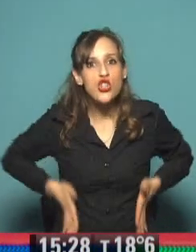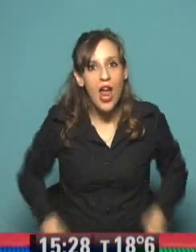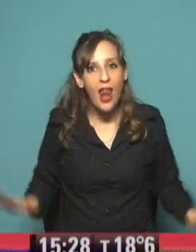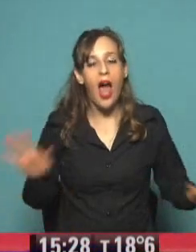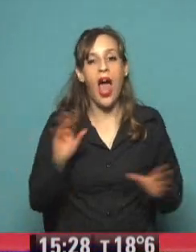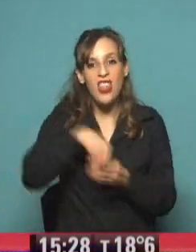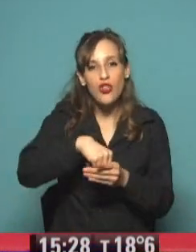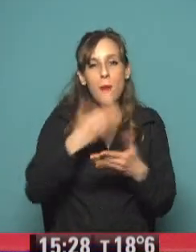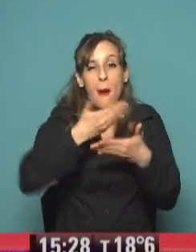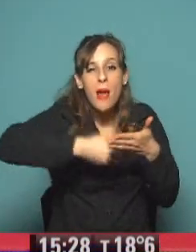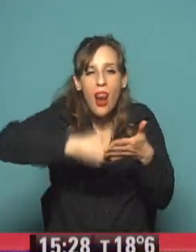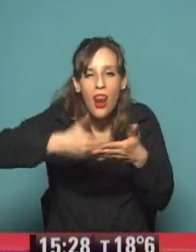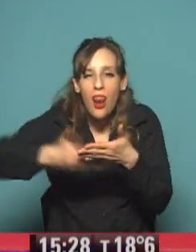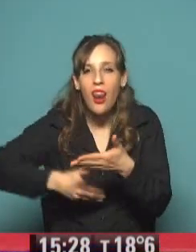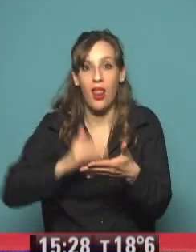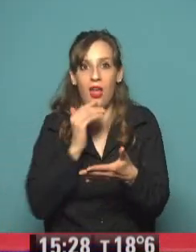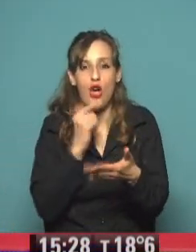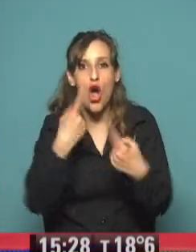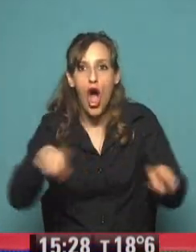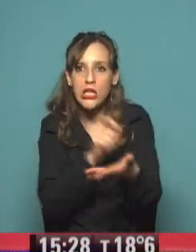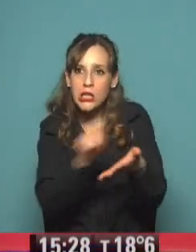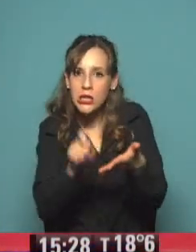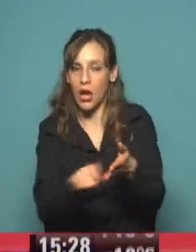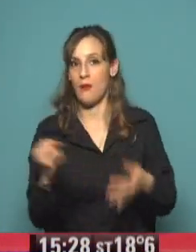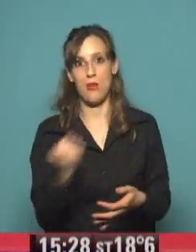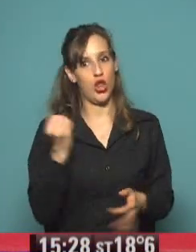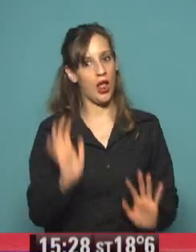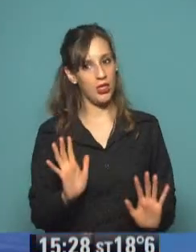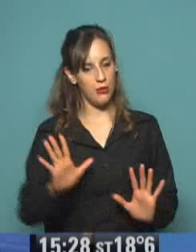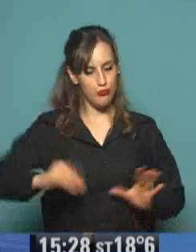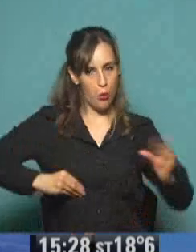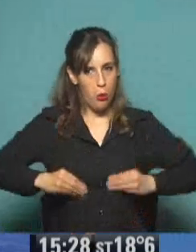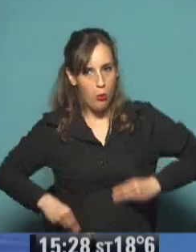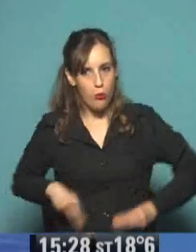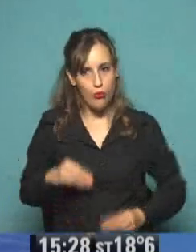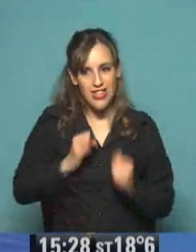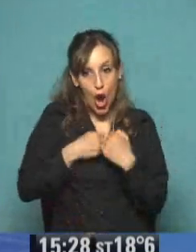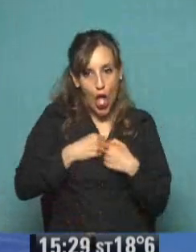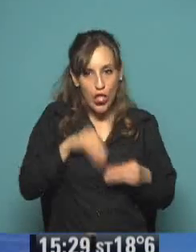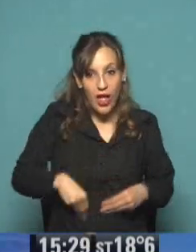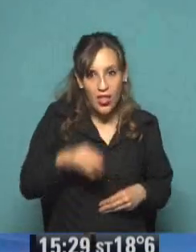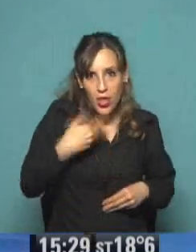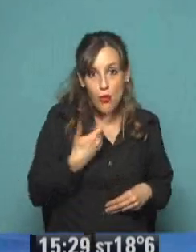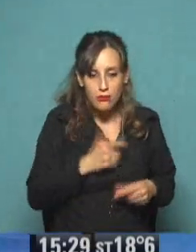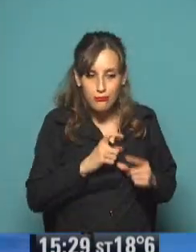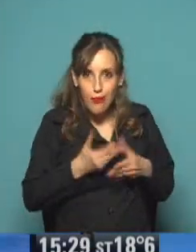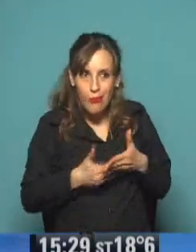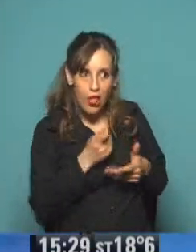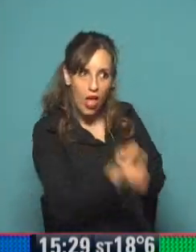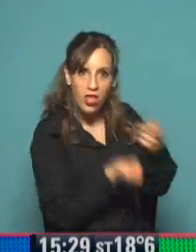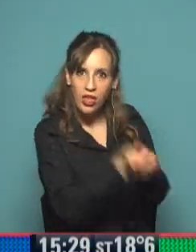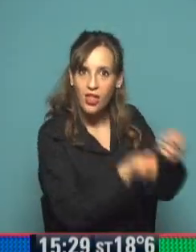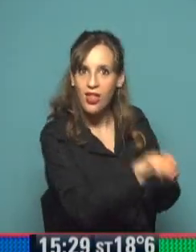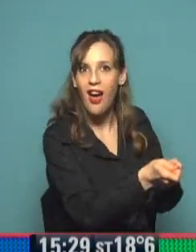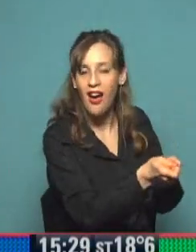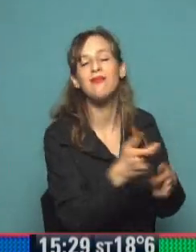y mensajeras. Una tarea muy importante en una guerra, ¿sí? En estas guerras de la independencia. Así que otra